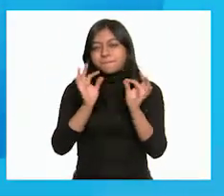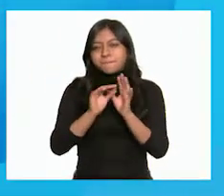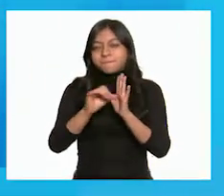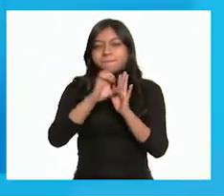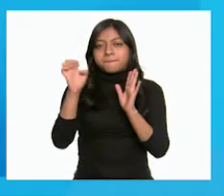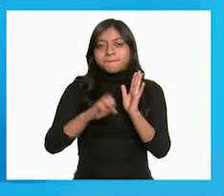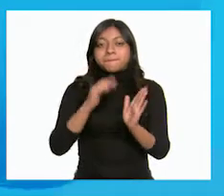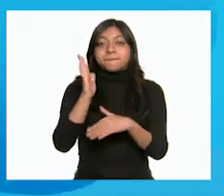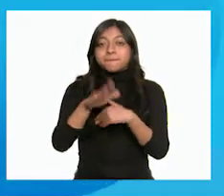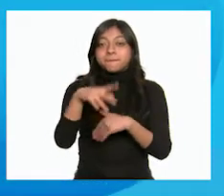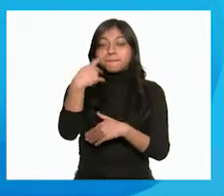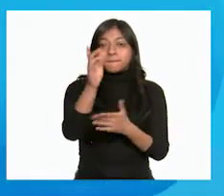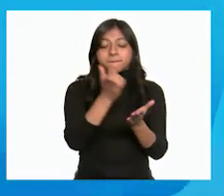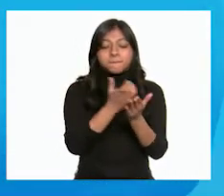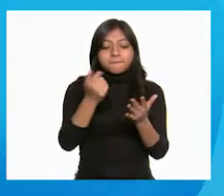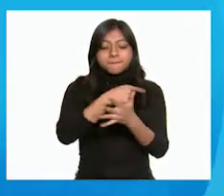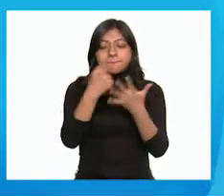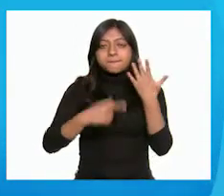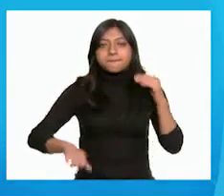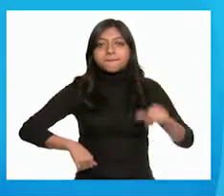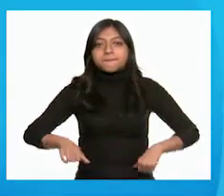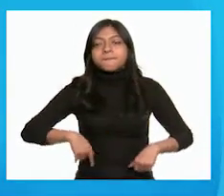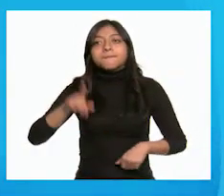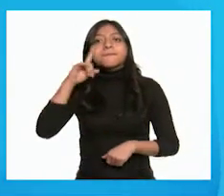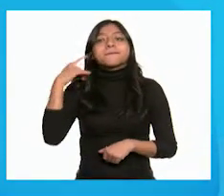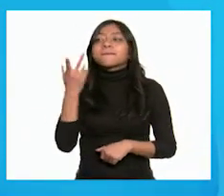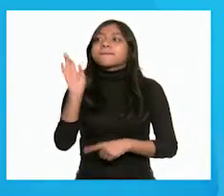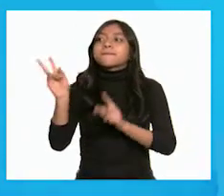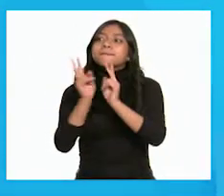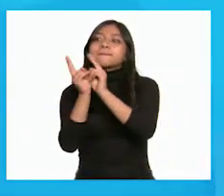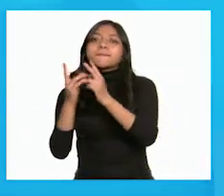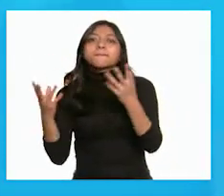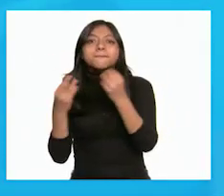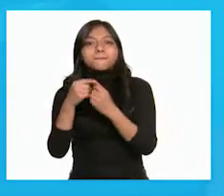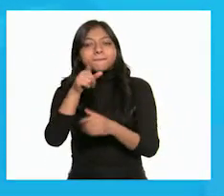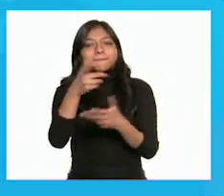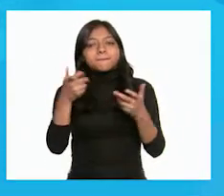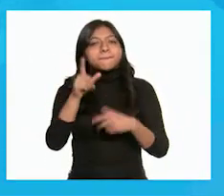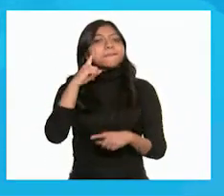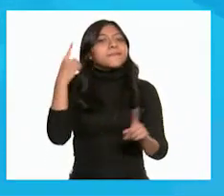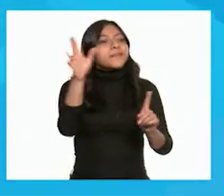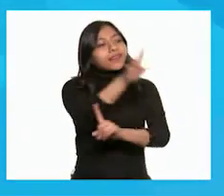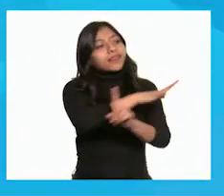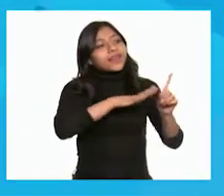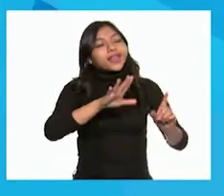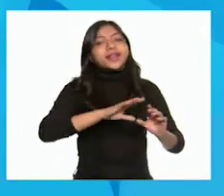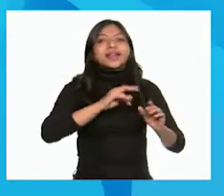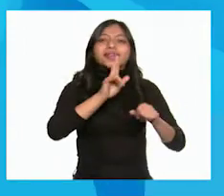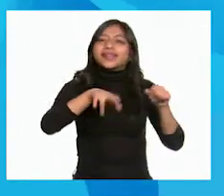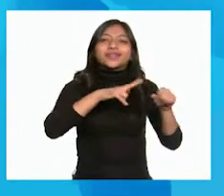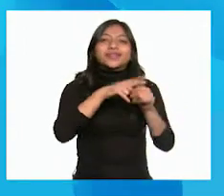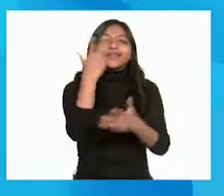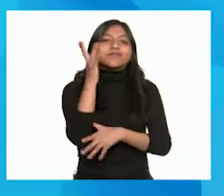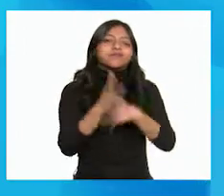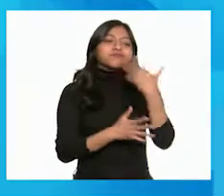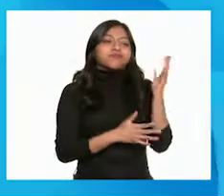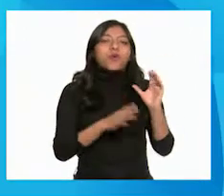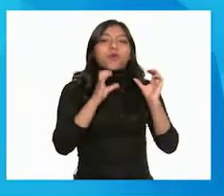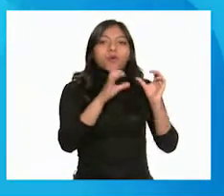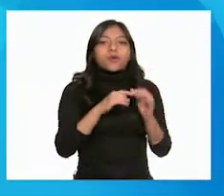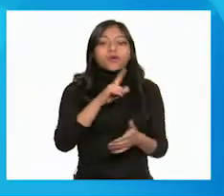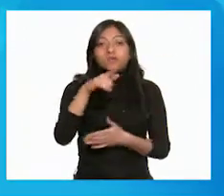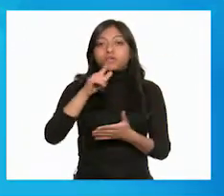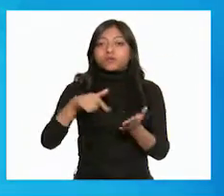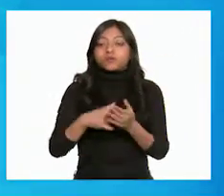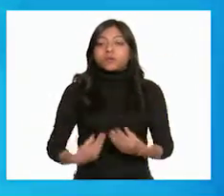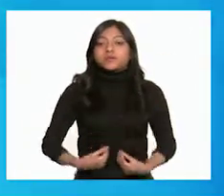cuaderno algunas actividades que puedan realizar las vecinas y los vecinos de esta comunidad para mejorar las condiciones del lugar. ¿Qué